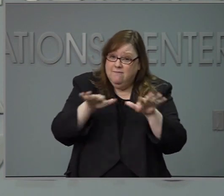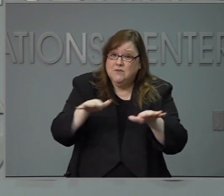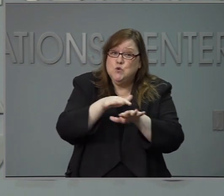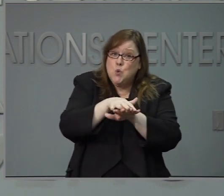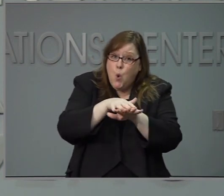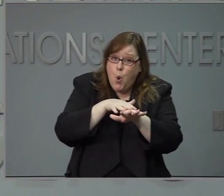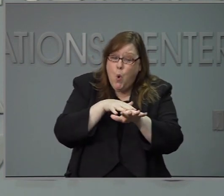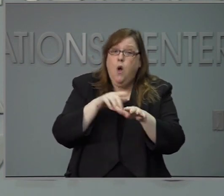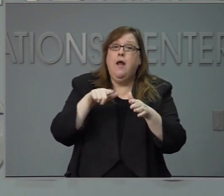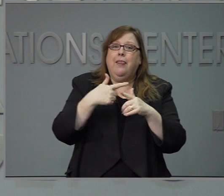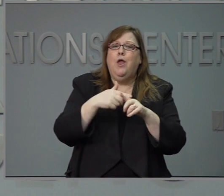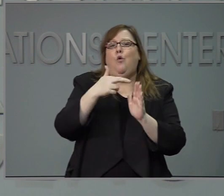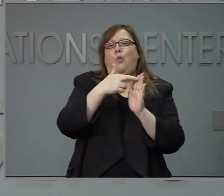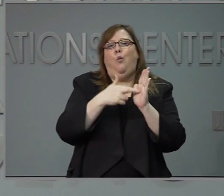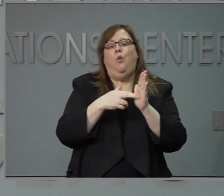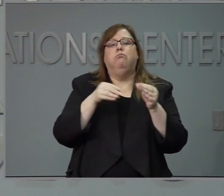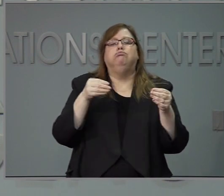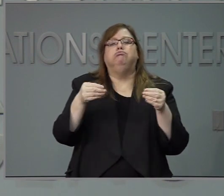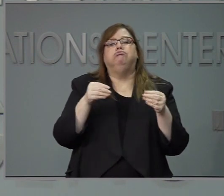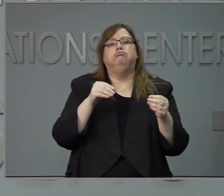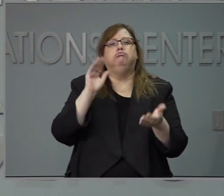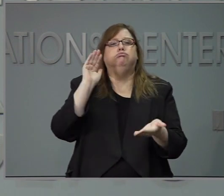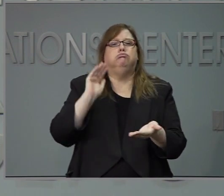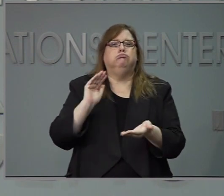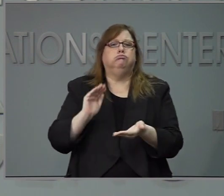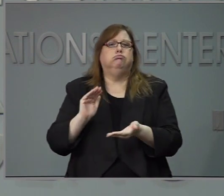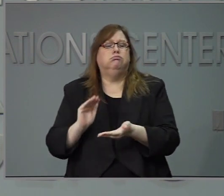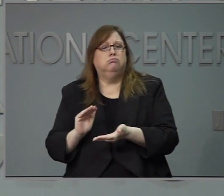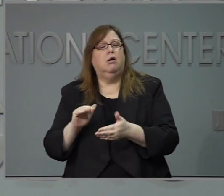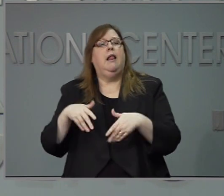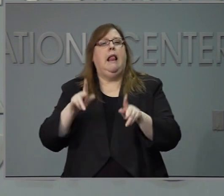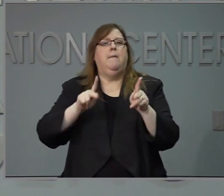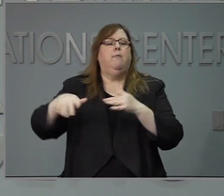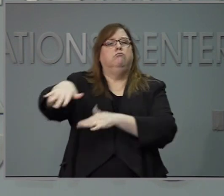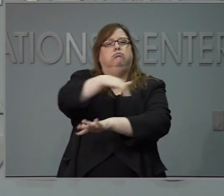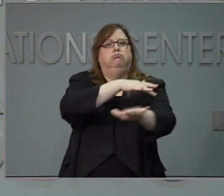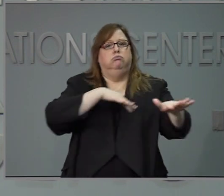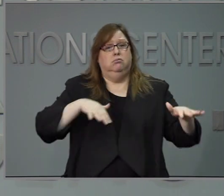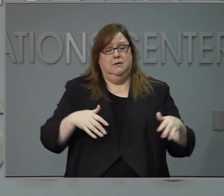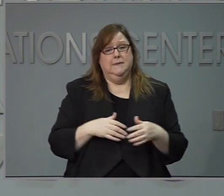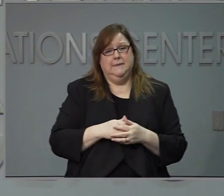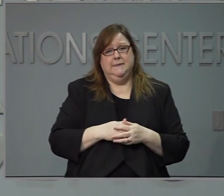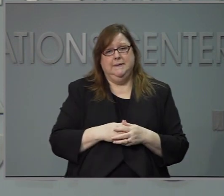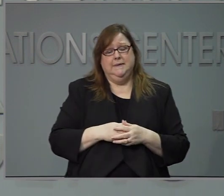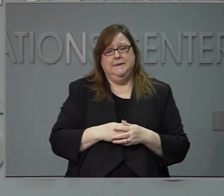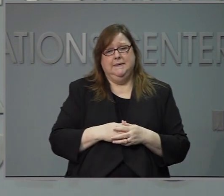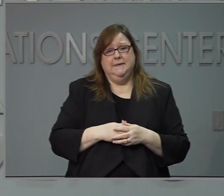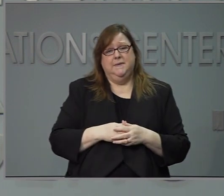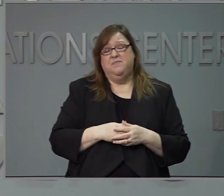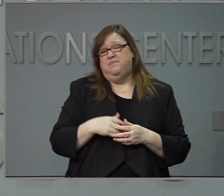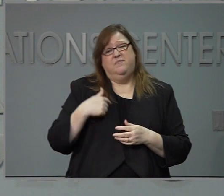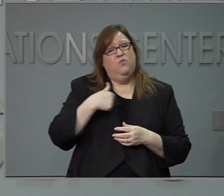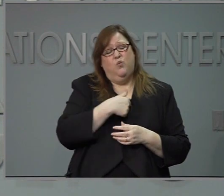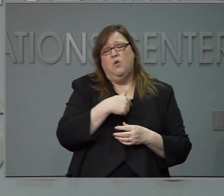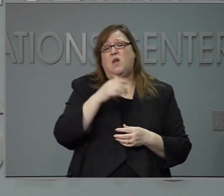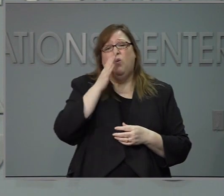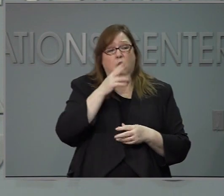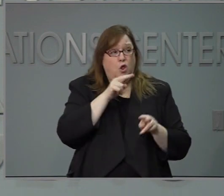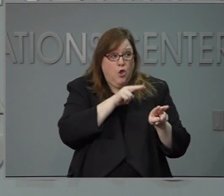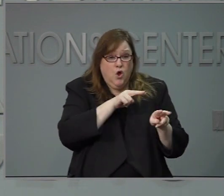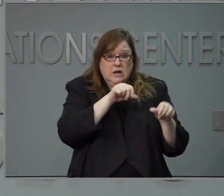quitar estas restricciones. Haremos todo lo que sea necesario para proteger la salud y seguridad de los